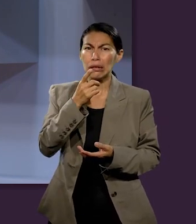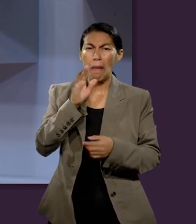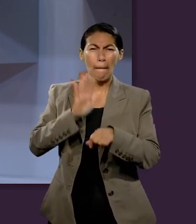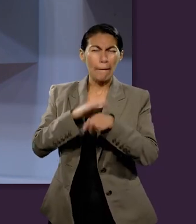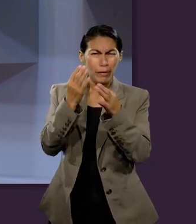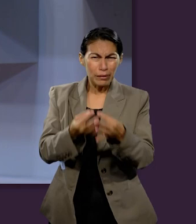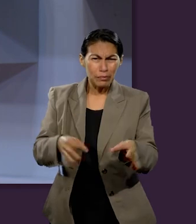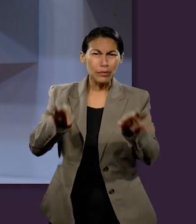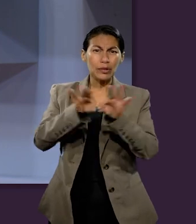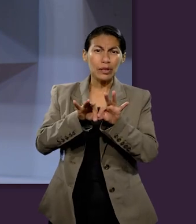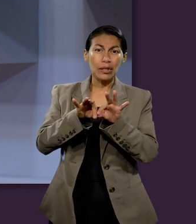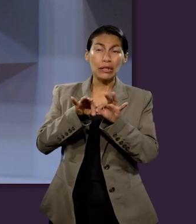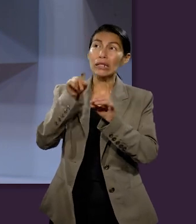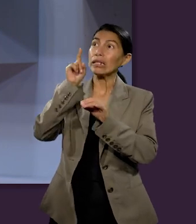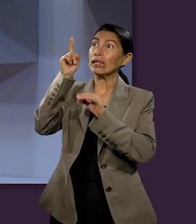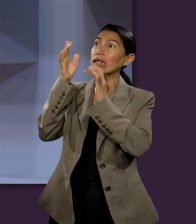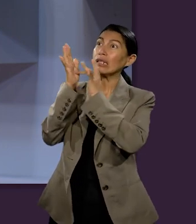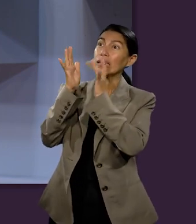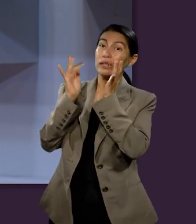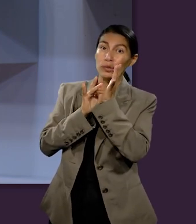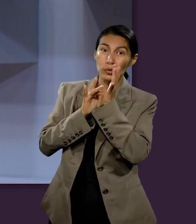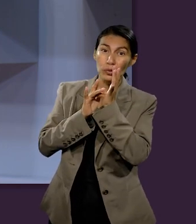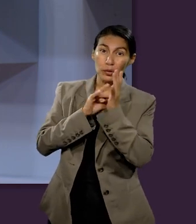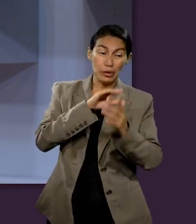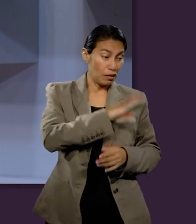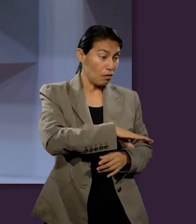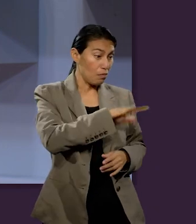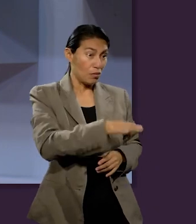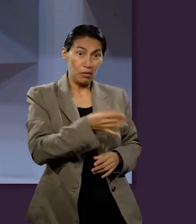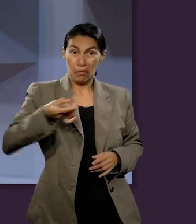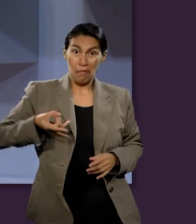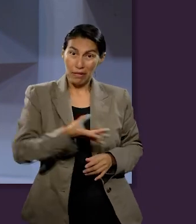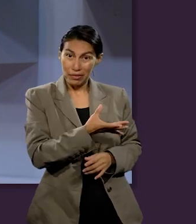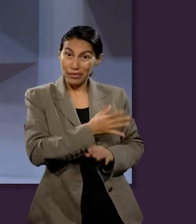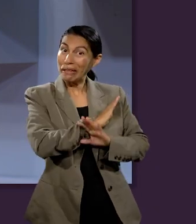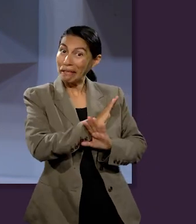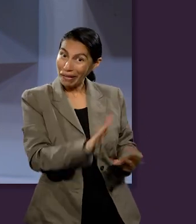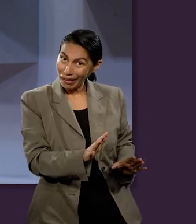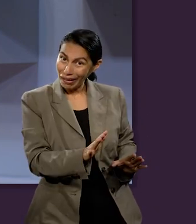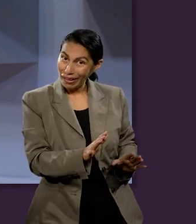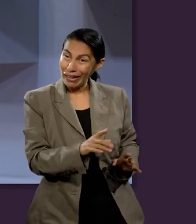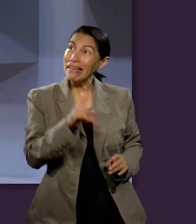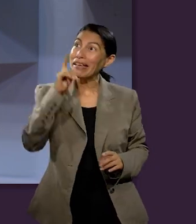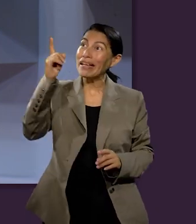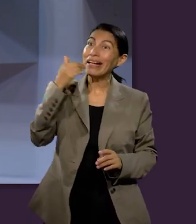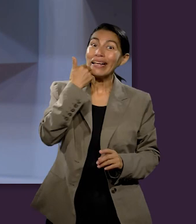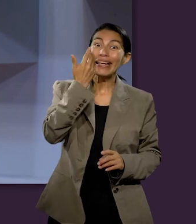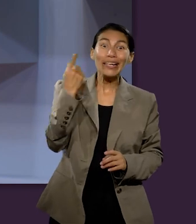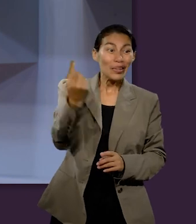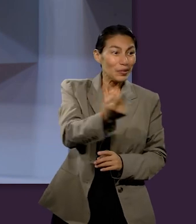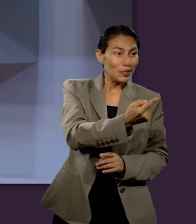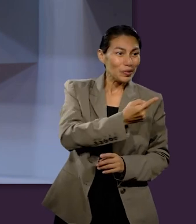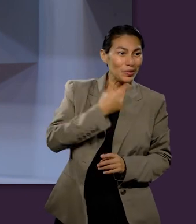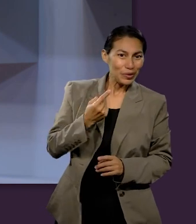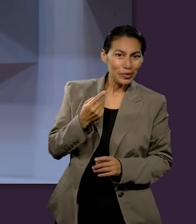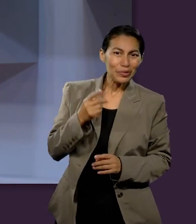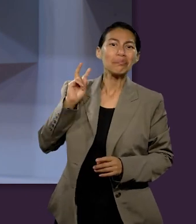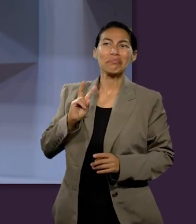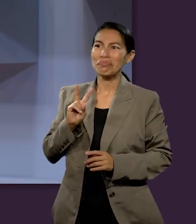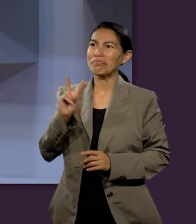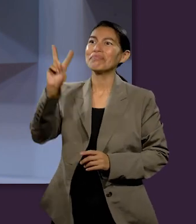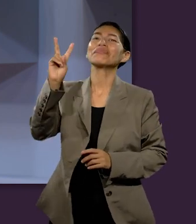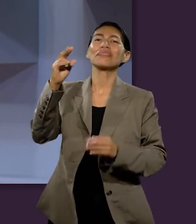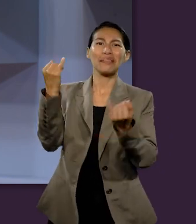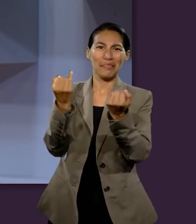destacar el que Jesús ya venció sobre la muerte. Y que está dispuesto a ofrecernos